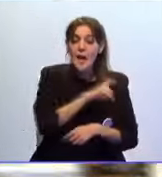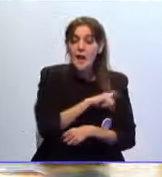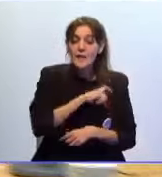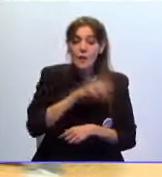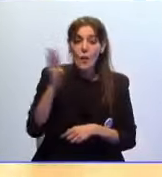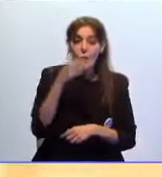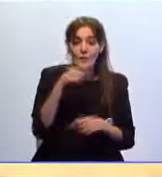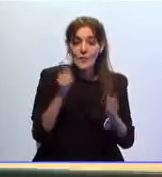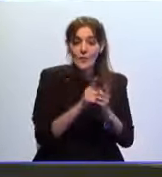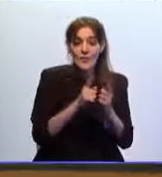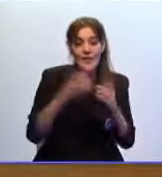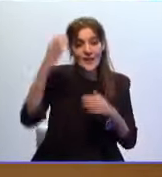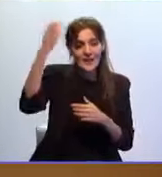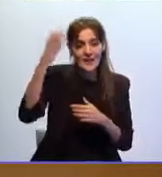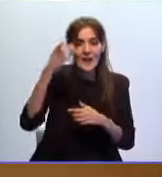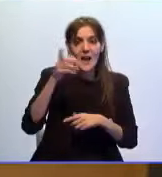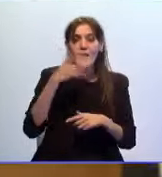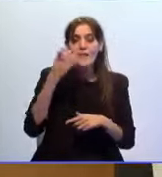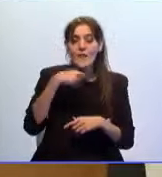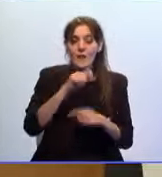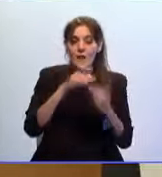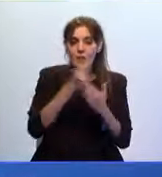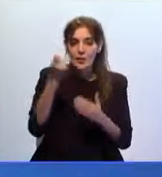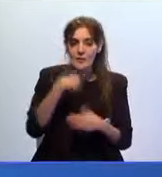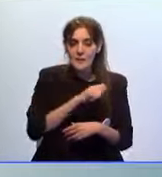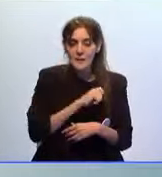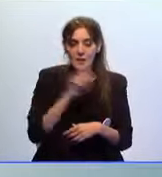Pickleball de la Real Federación Española de Tenis